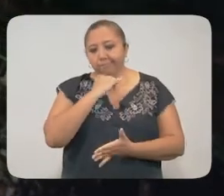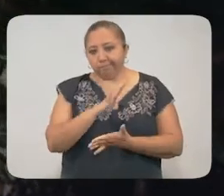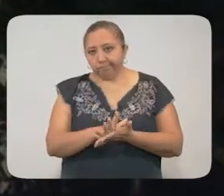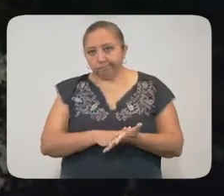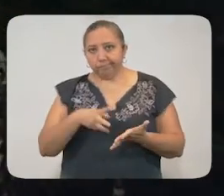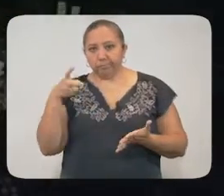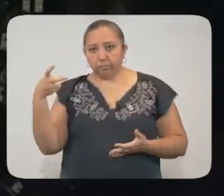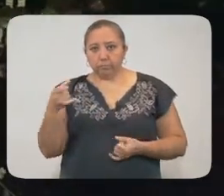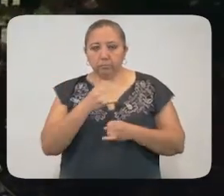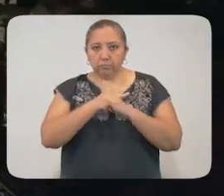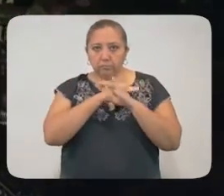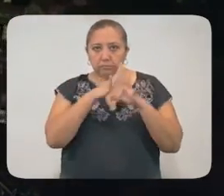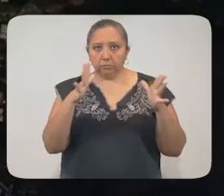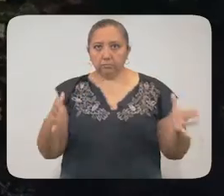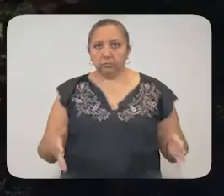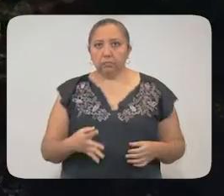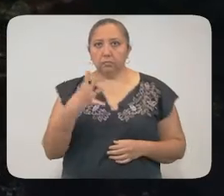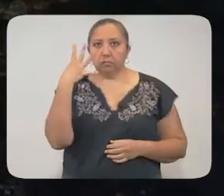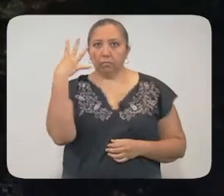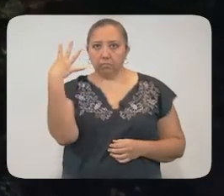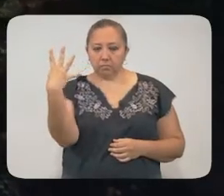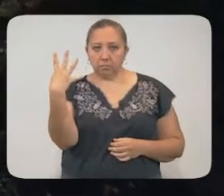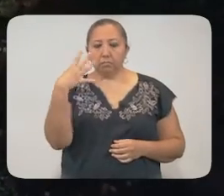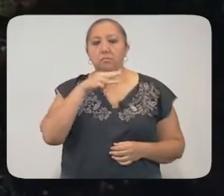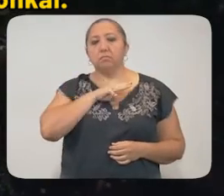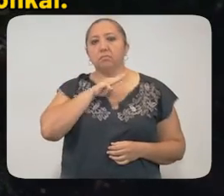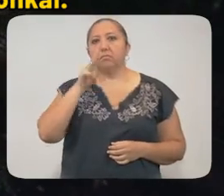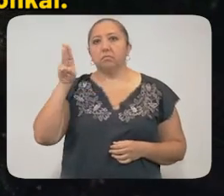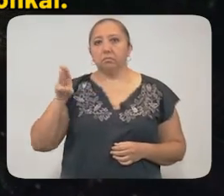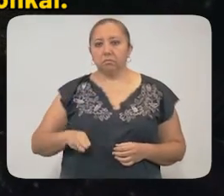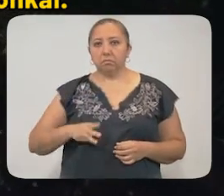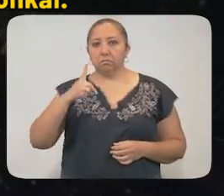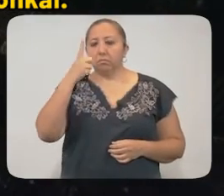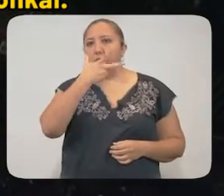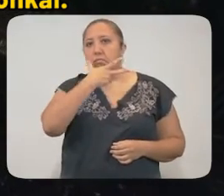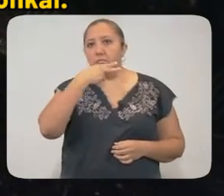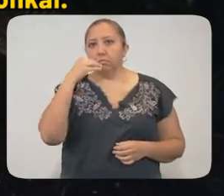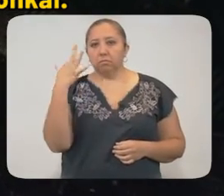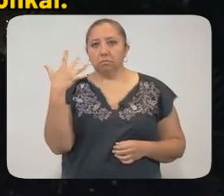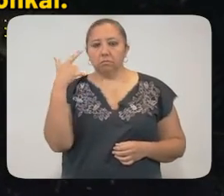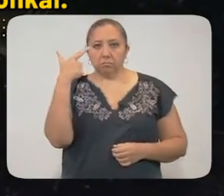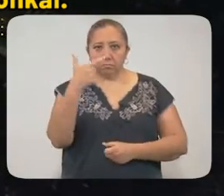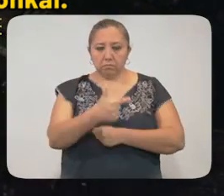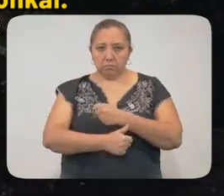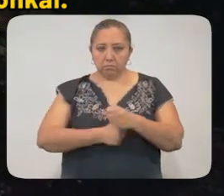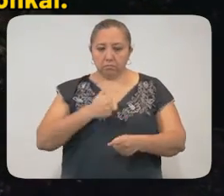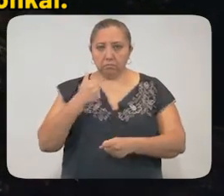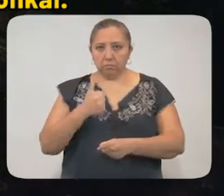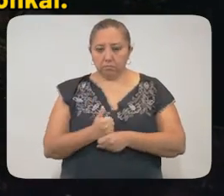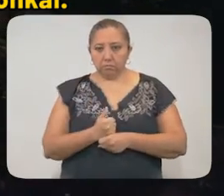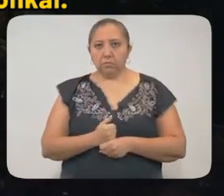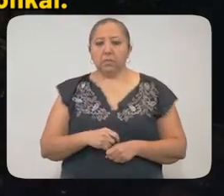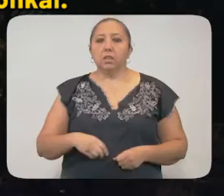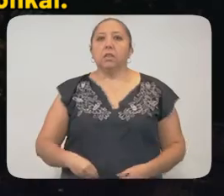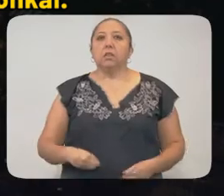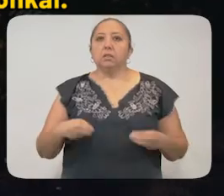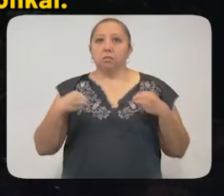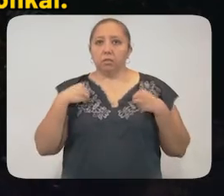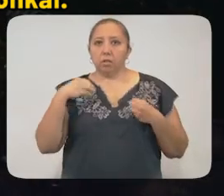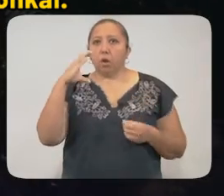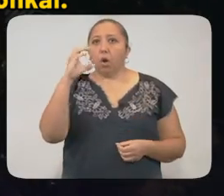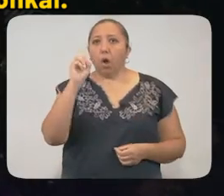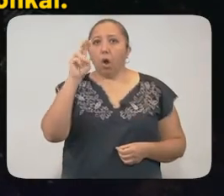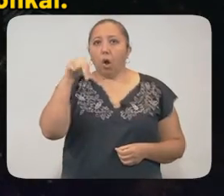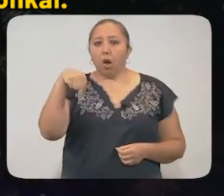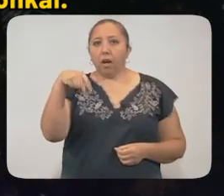Lamentablemente, en este parte médico informamos de 4 fallecimientos. Un hombre de 57 años de edad, originario y residente de